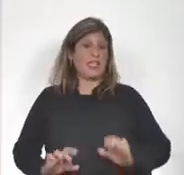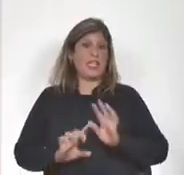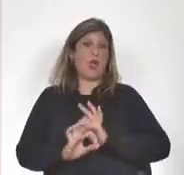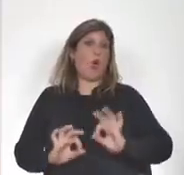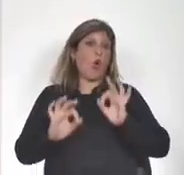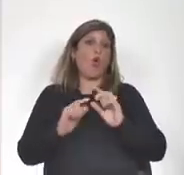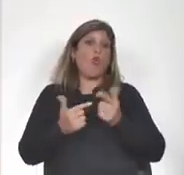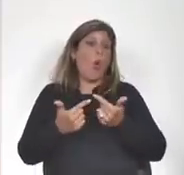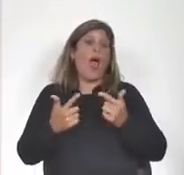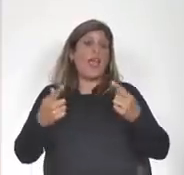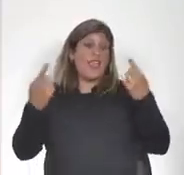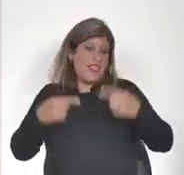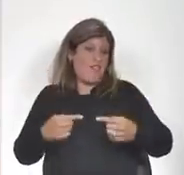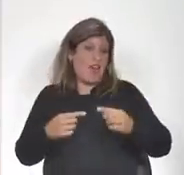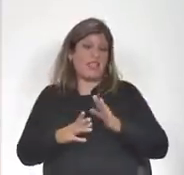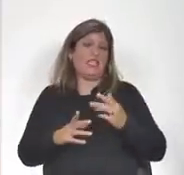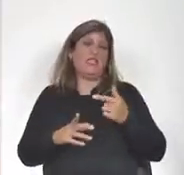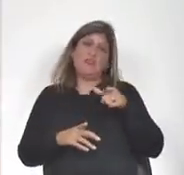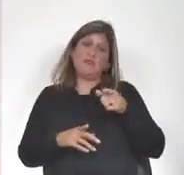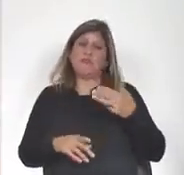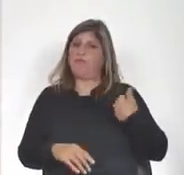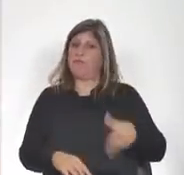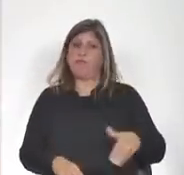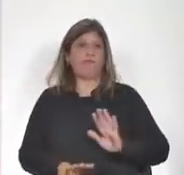sea relevante es muy penoso.